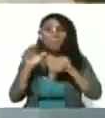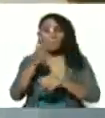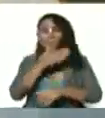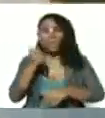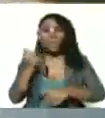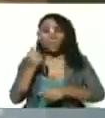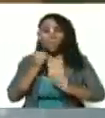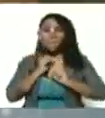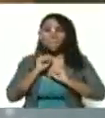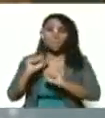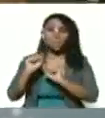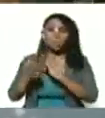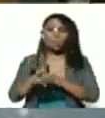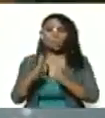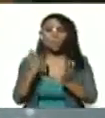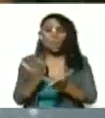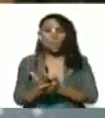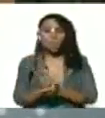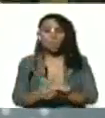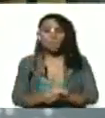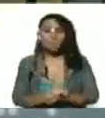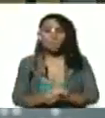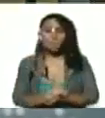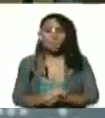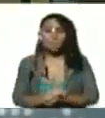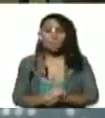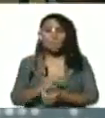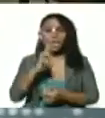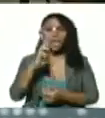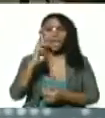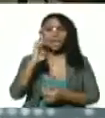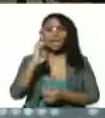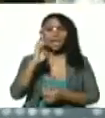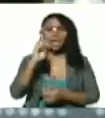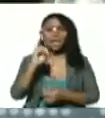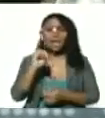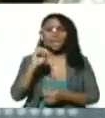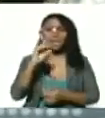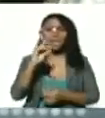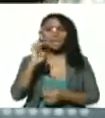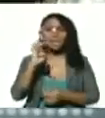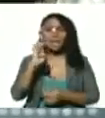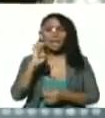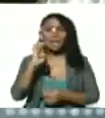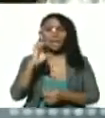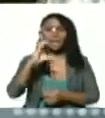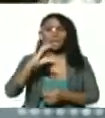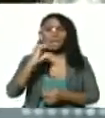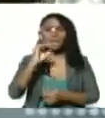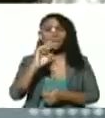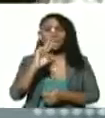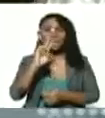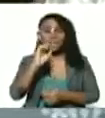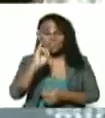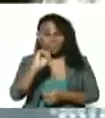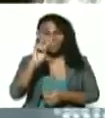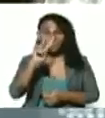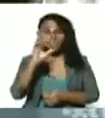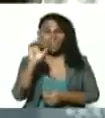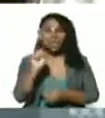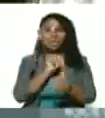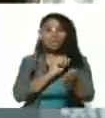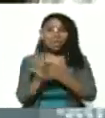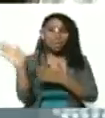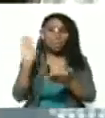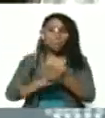antivirales del mundo el rendesivir para aplicárselo gratuitamente a los